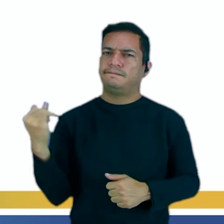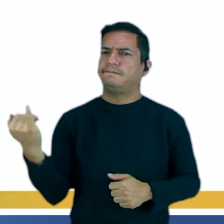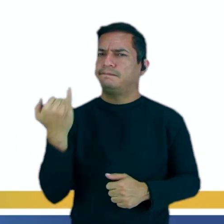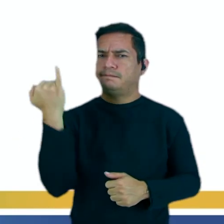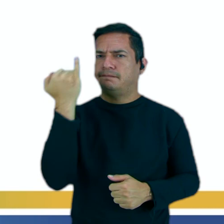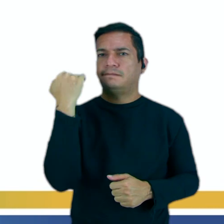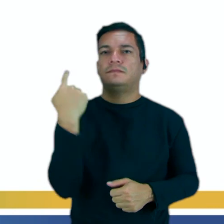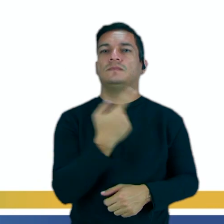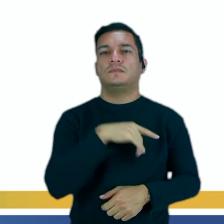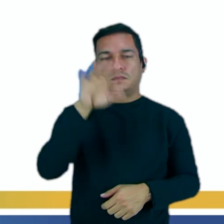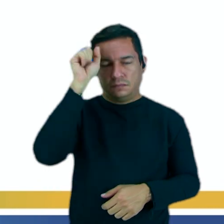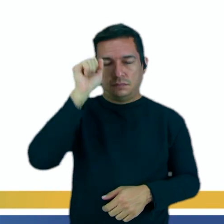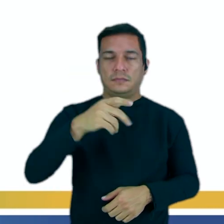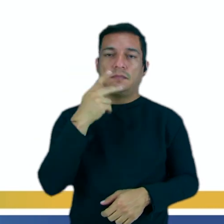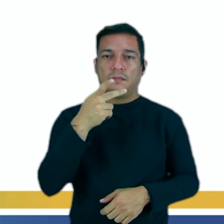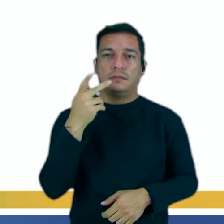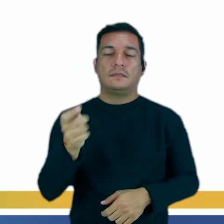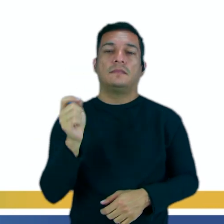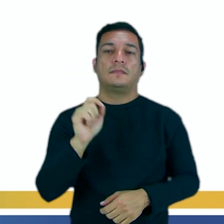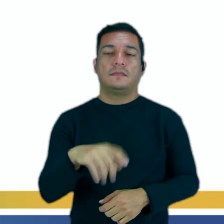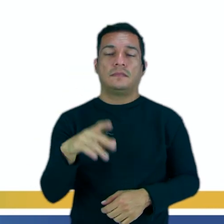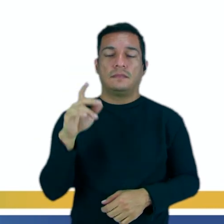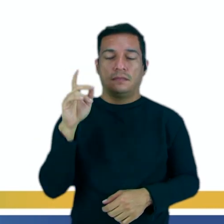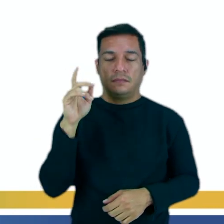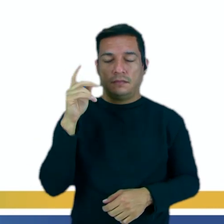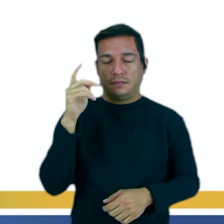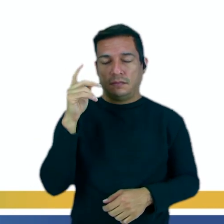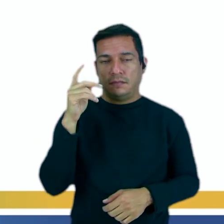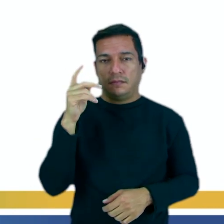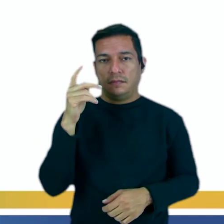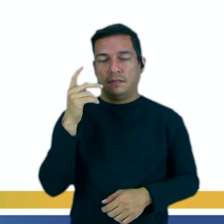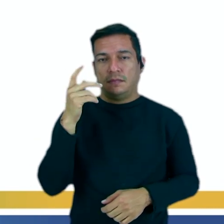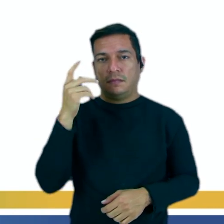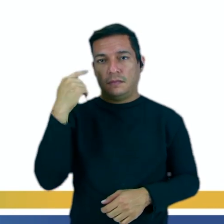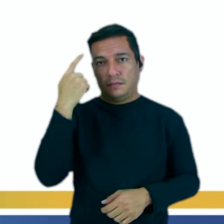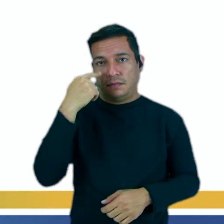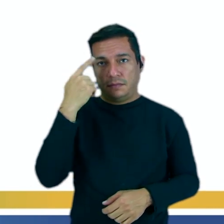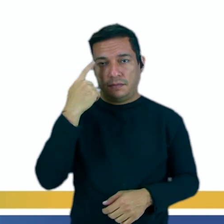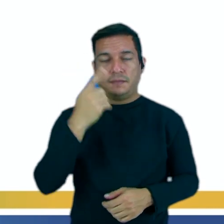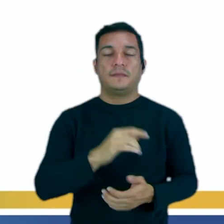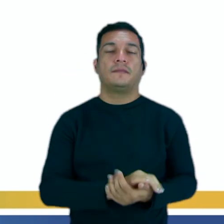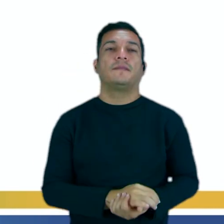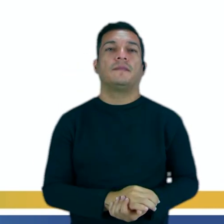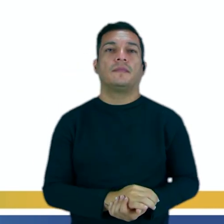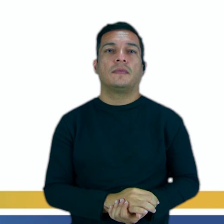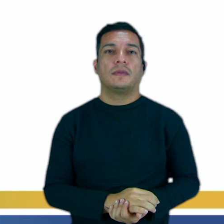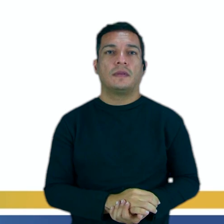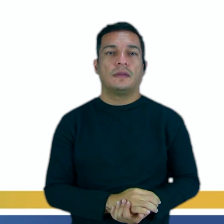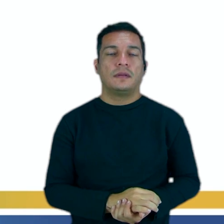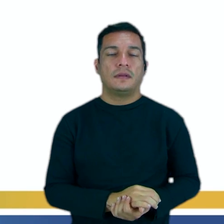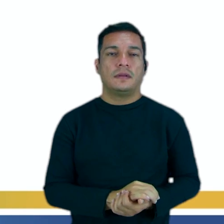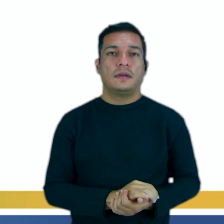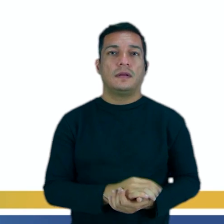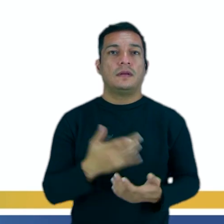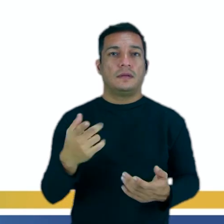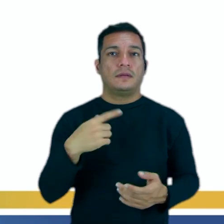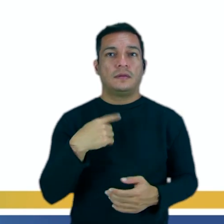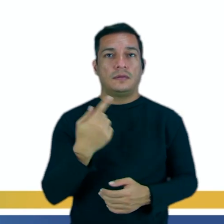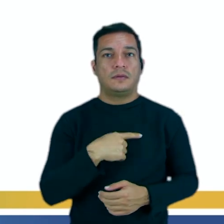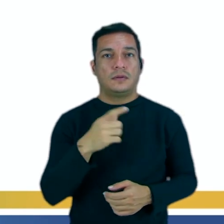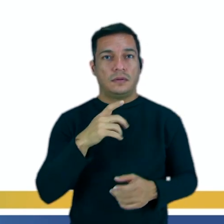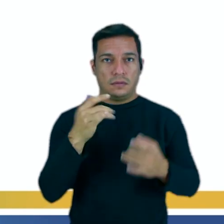importantes al hablar español, ¿sí? O para nuestros conocimientos generales de la lengua española, ¿sí? Mismo que no sea muy